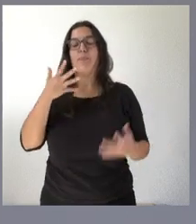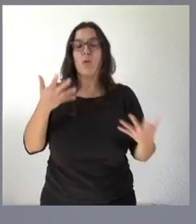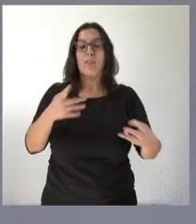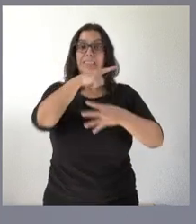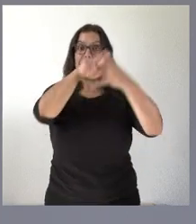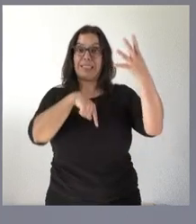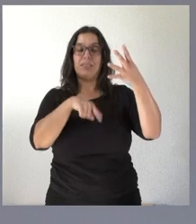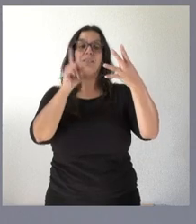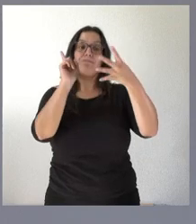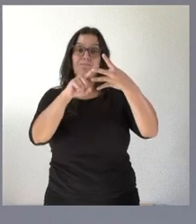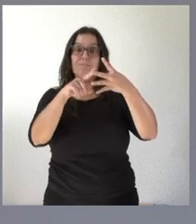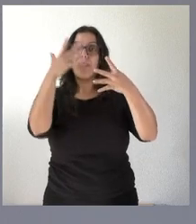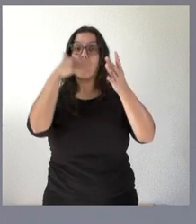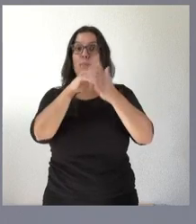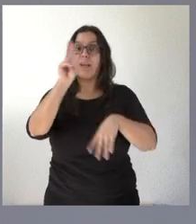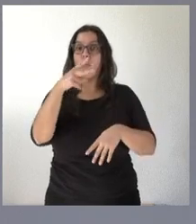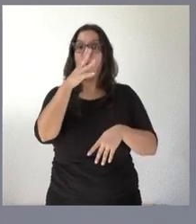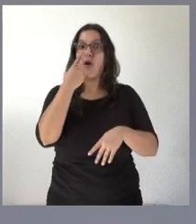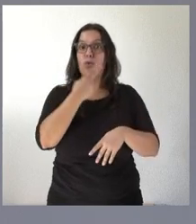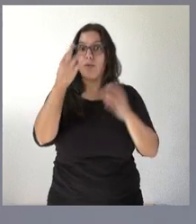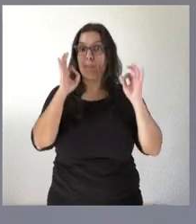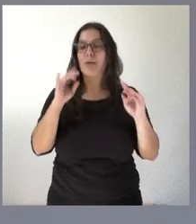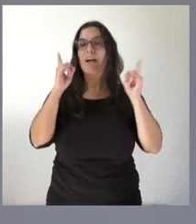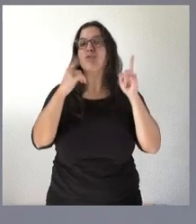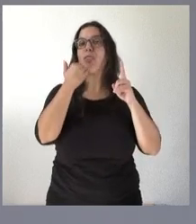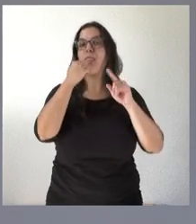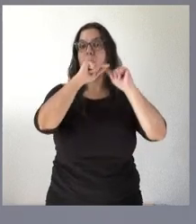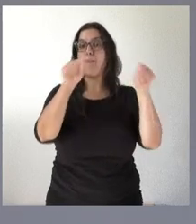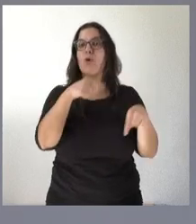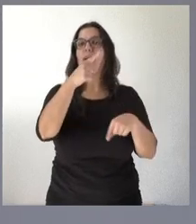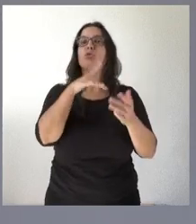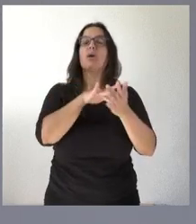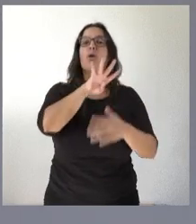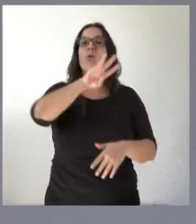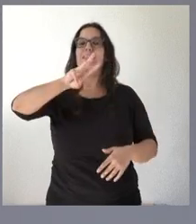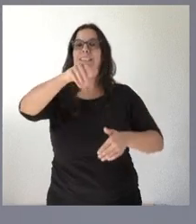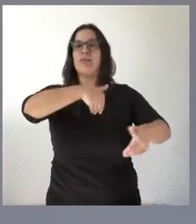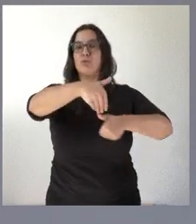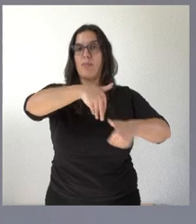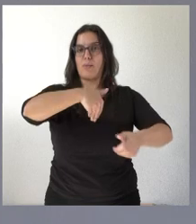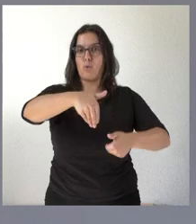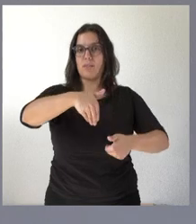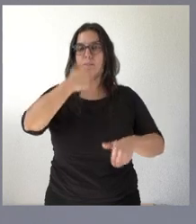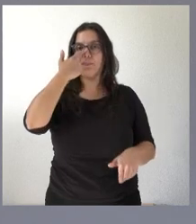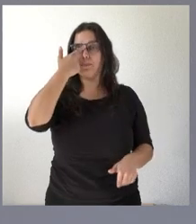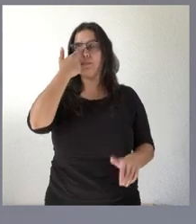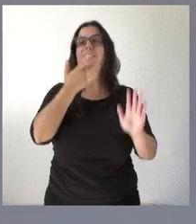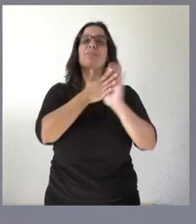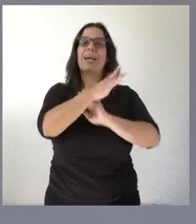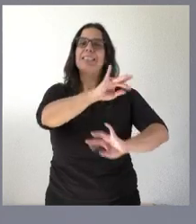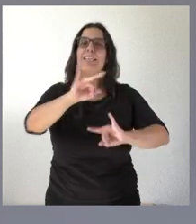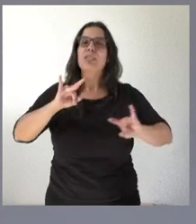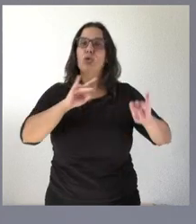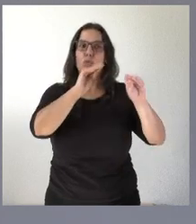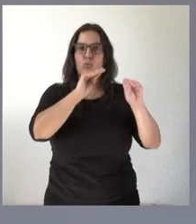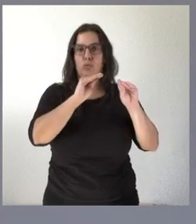5.000 euros le puedo confirmar que en este momento en el caso de Zamora ha habido 43 solicitudes hablamos del territorio del